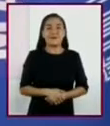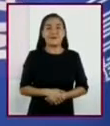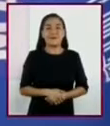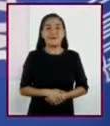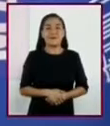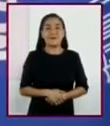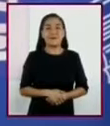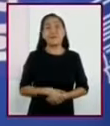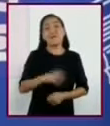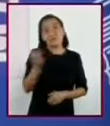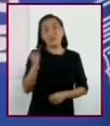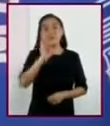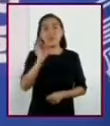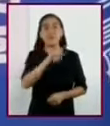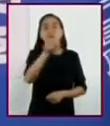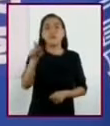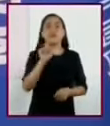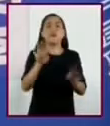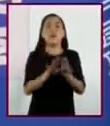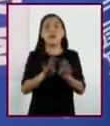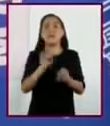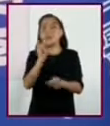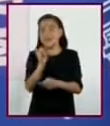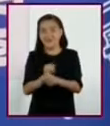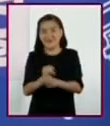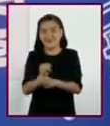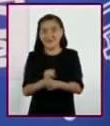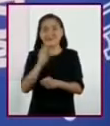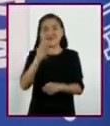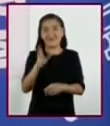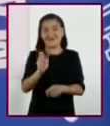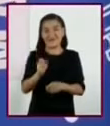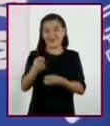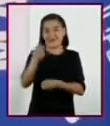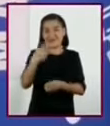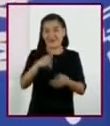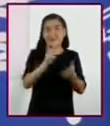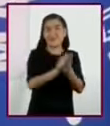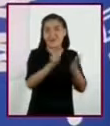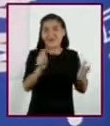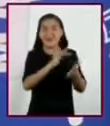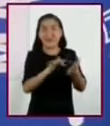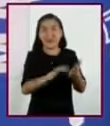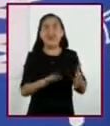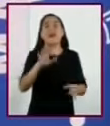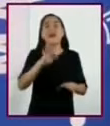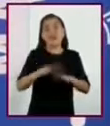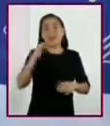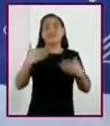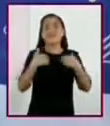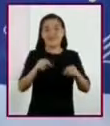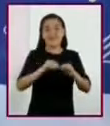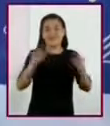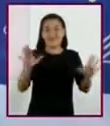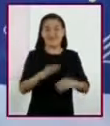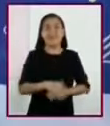Tal vez si consultamos alguna de las obras mencionadas en la bibliografía, nos quede más claro el tema.